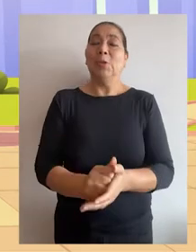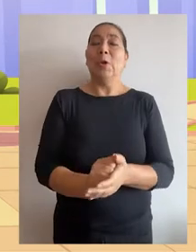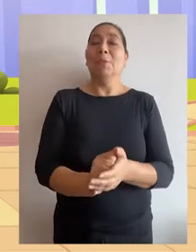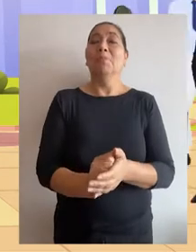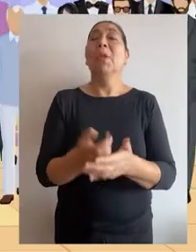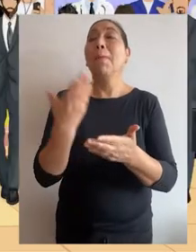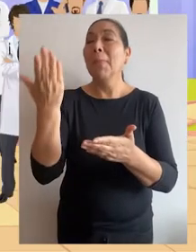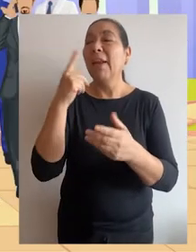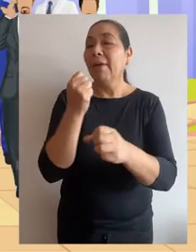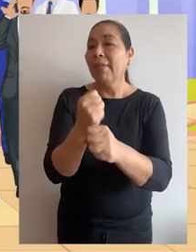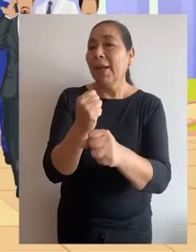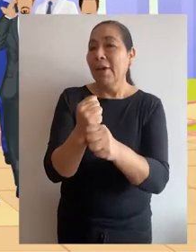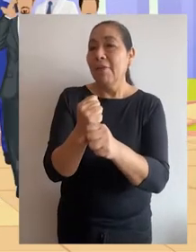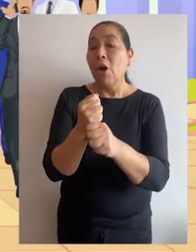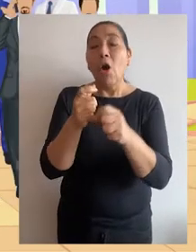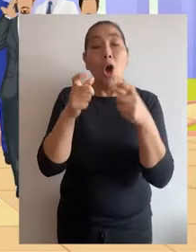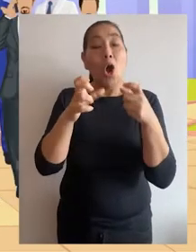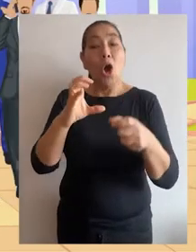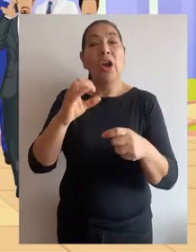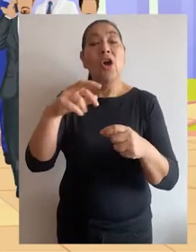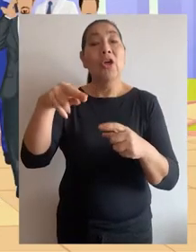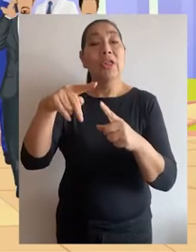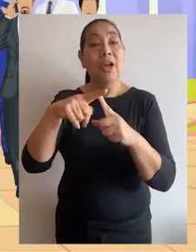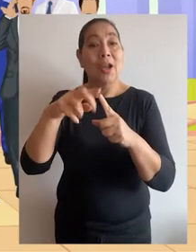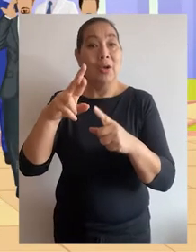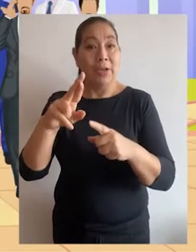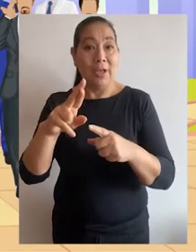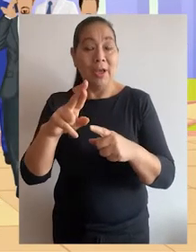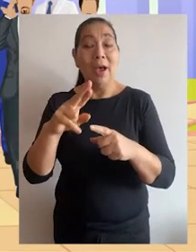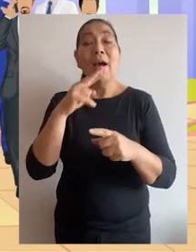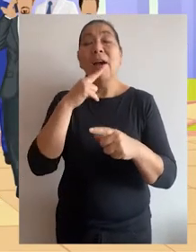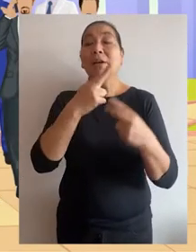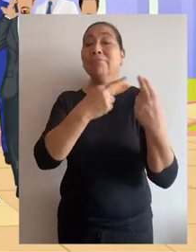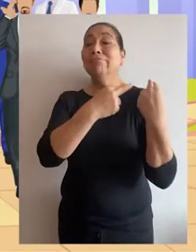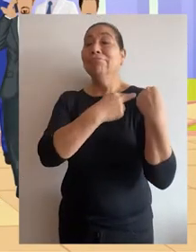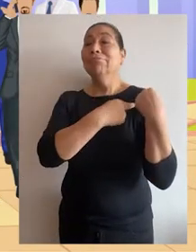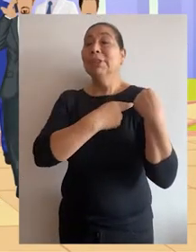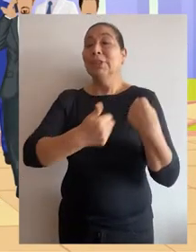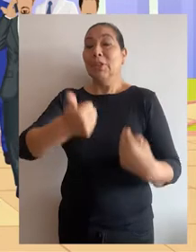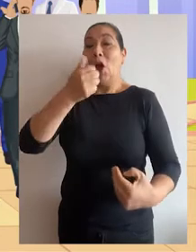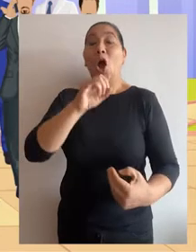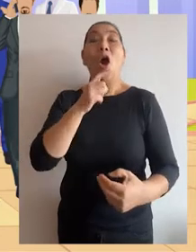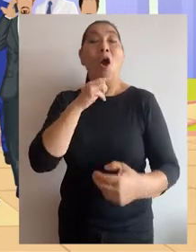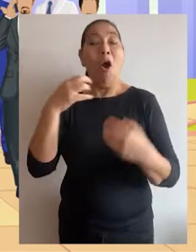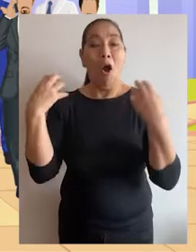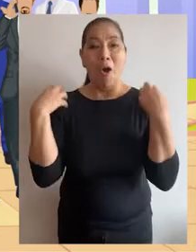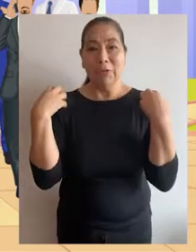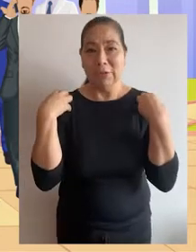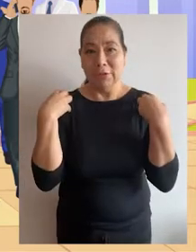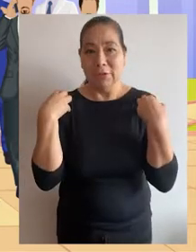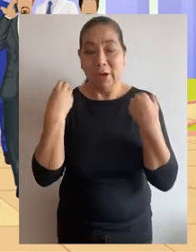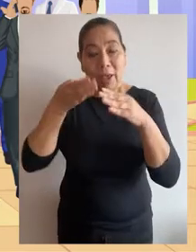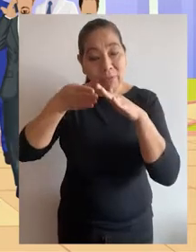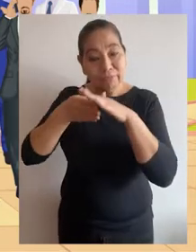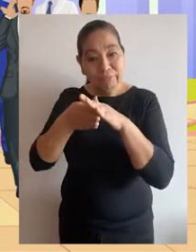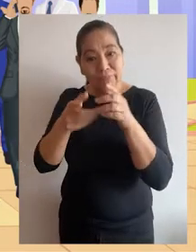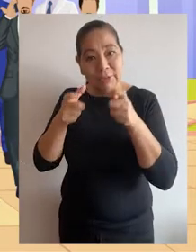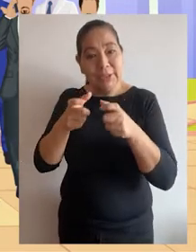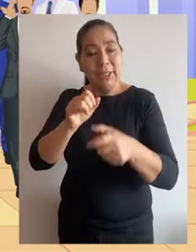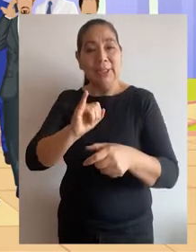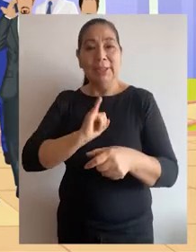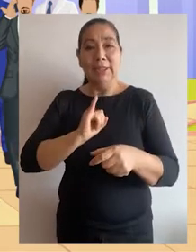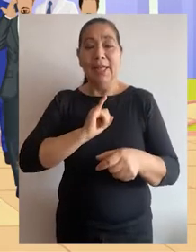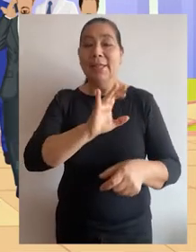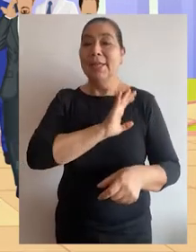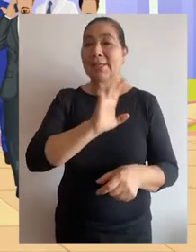funcionarios y servidores. La Contraloría General de la República es responsable de la evaluación del sistema de control interno